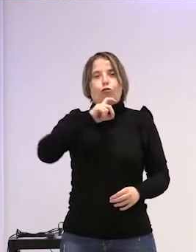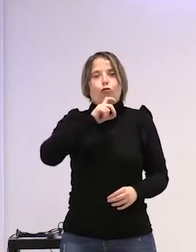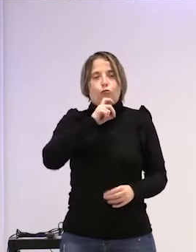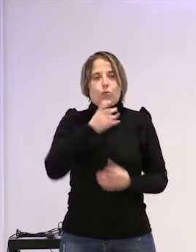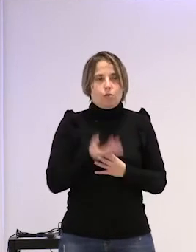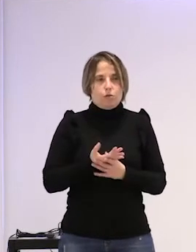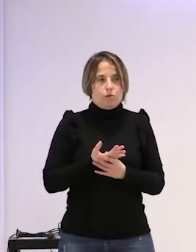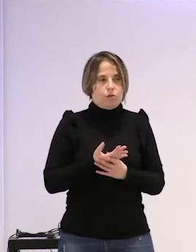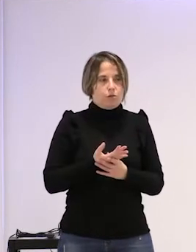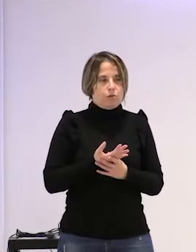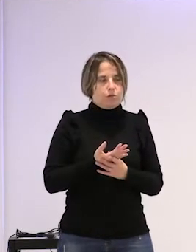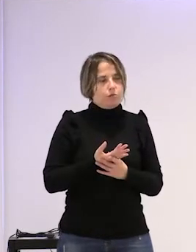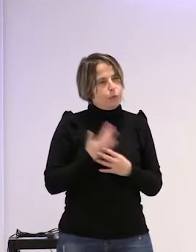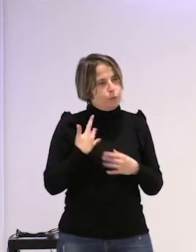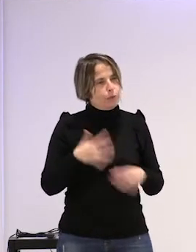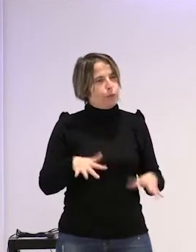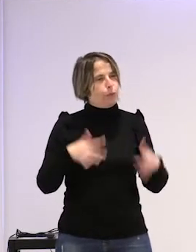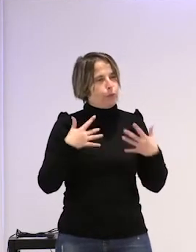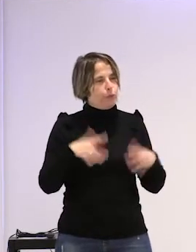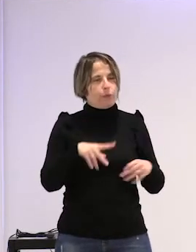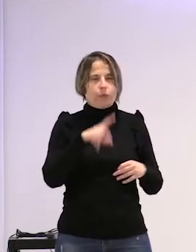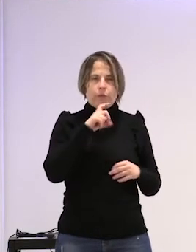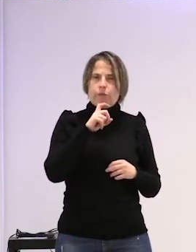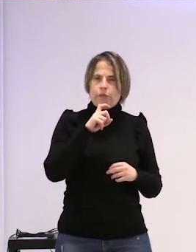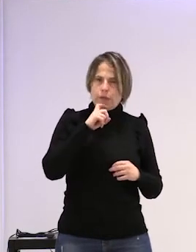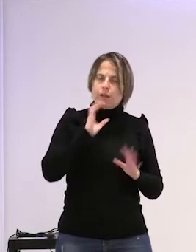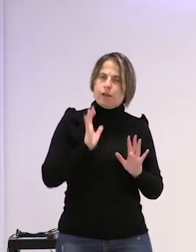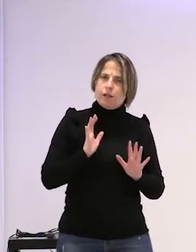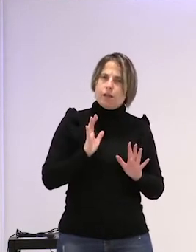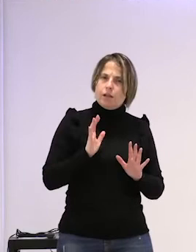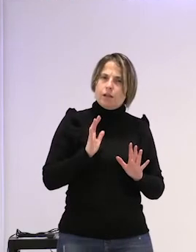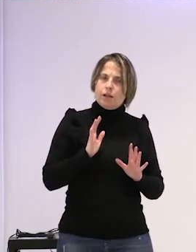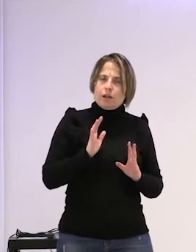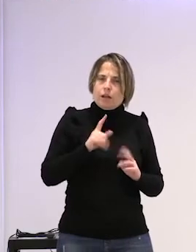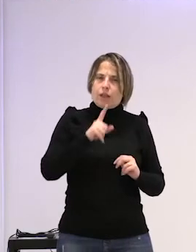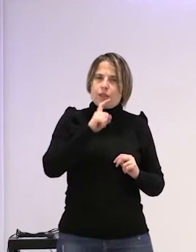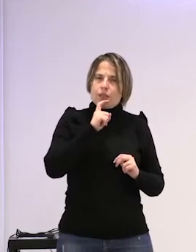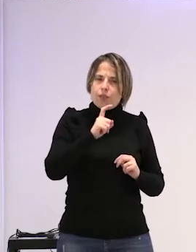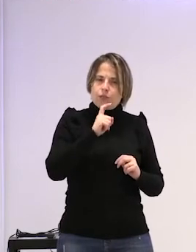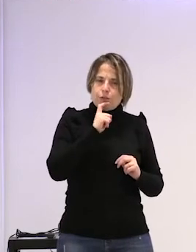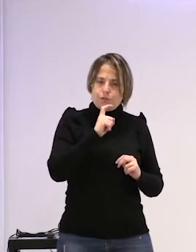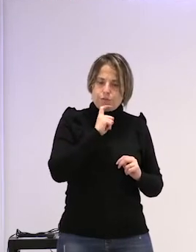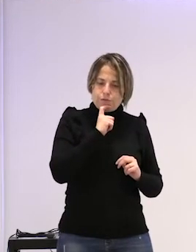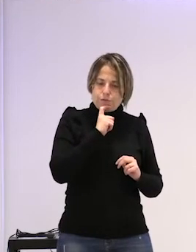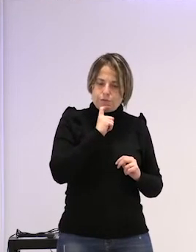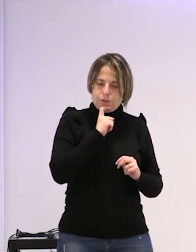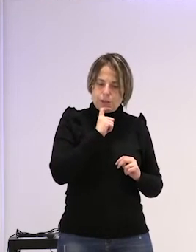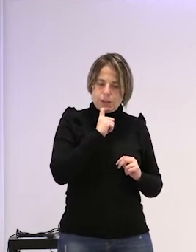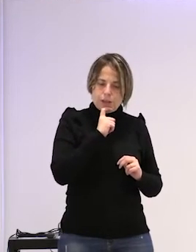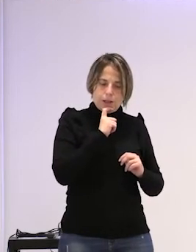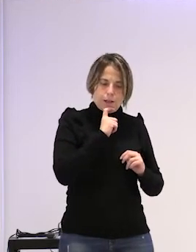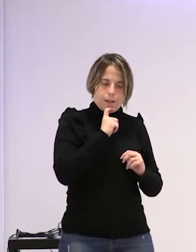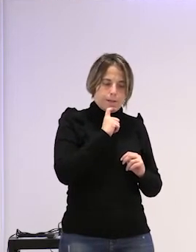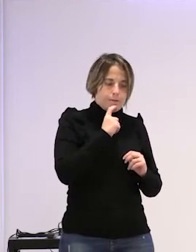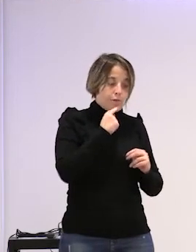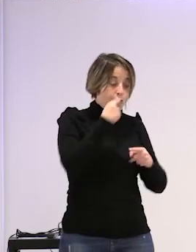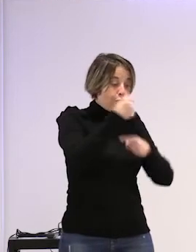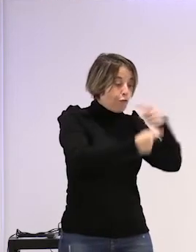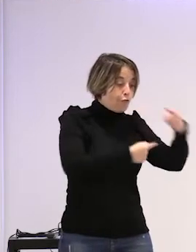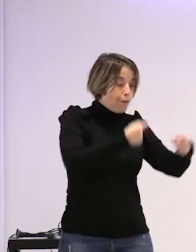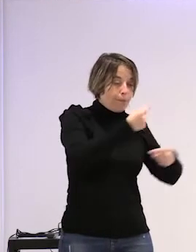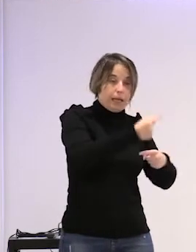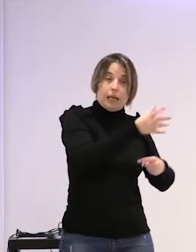¿qué difícil es entonces lidiar con esta familia que no quiere ver